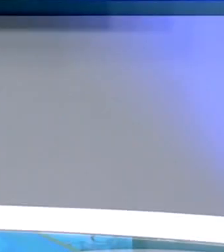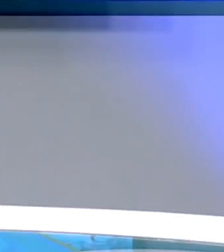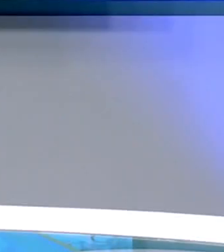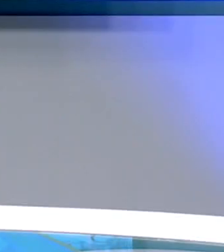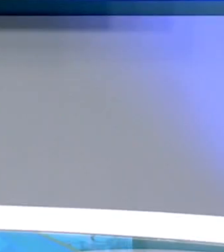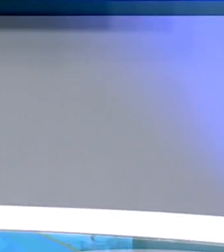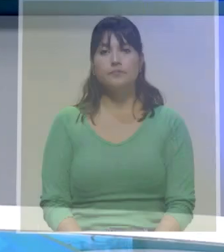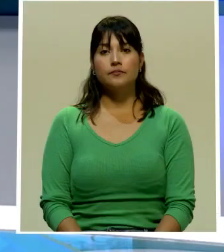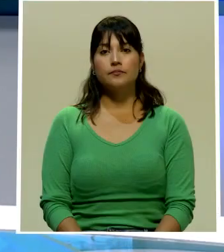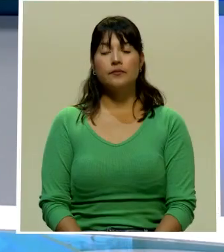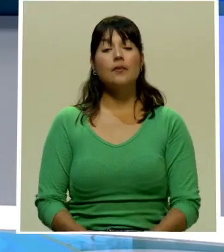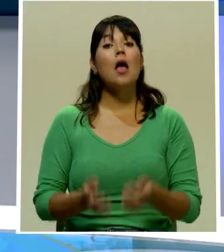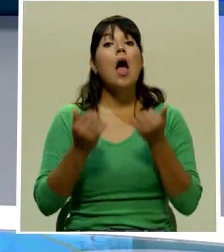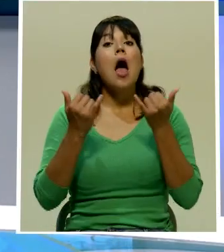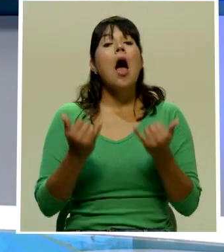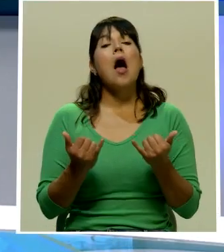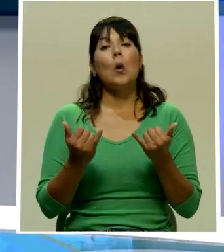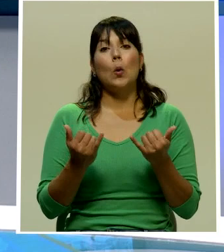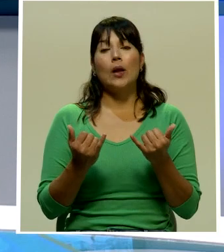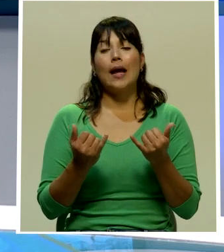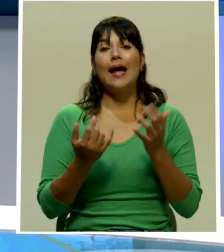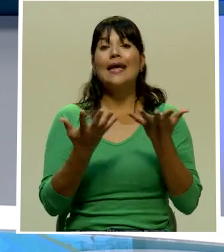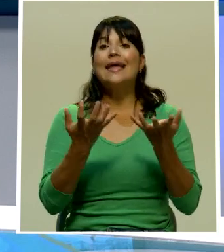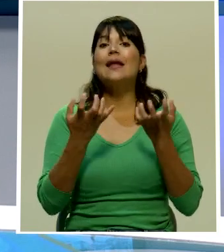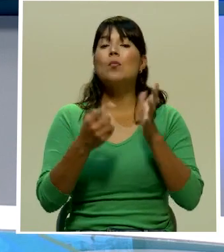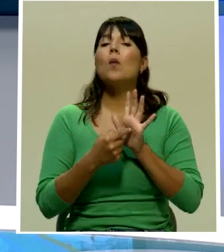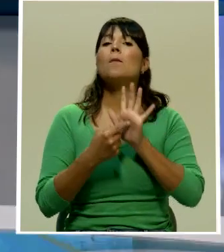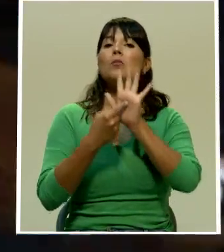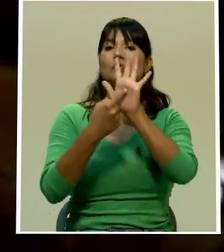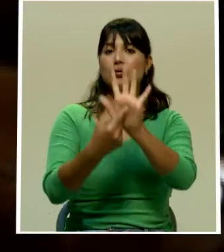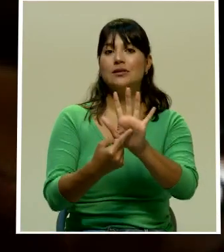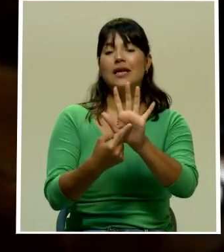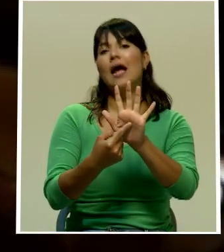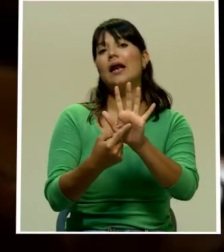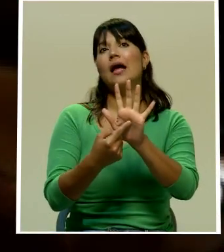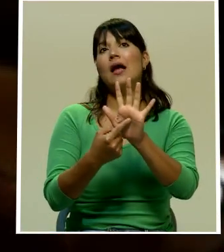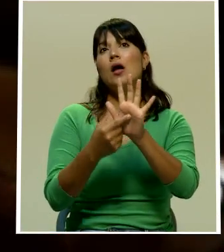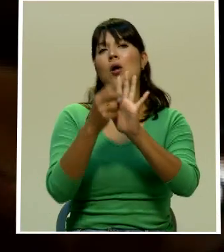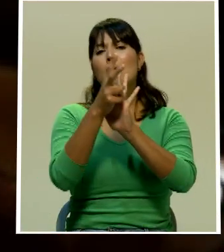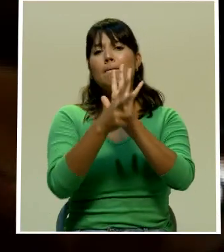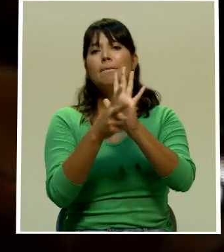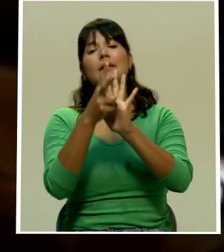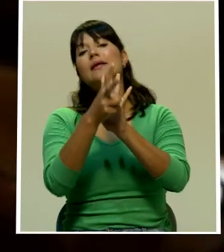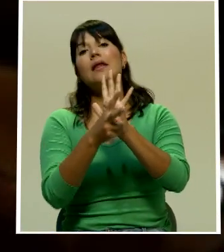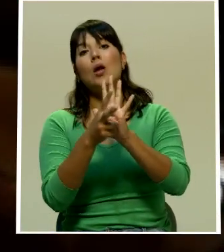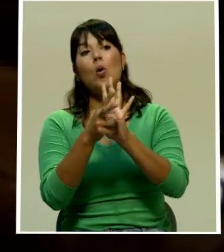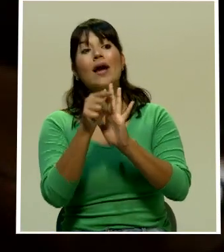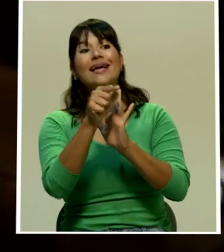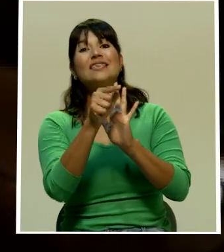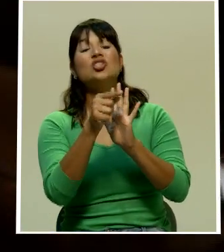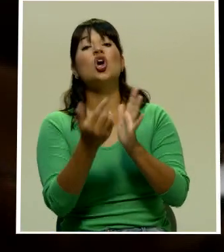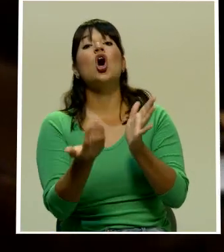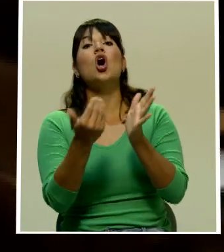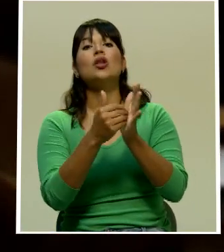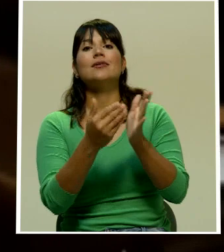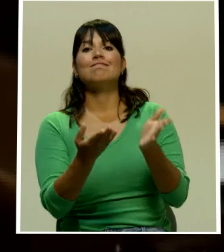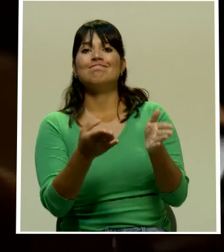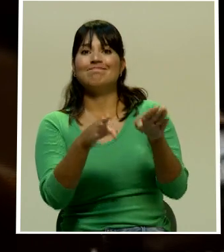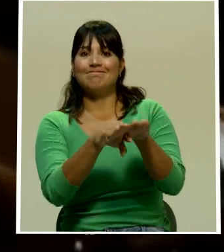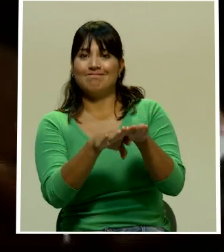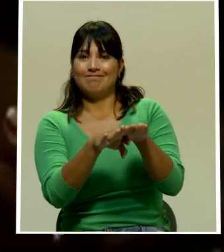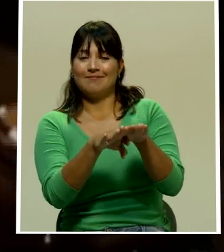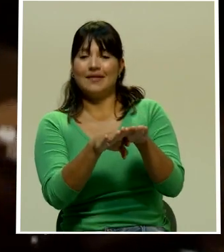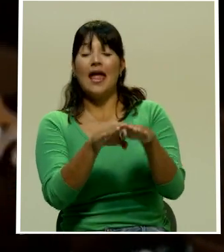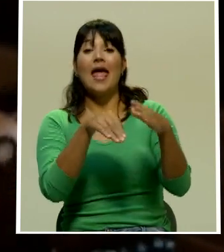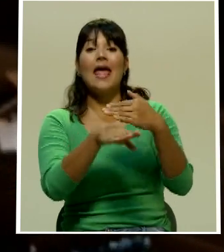Vamos ahora a mostrarle imágenes que corresponden a nuevos bloqueos muy recientes